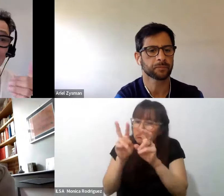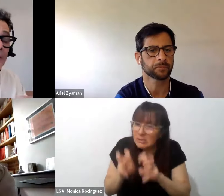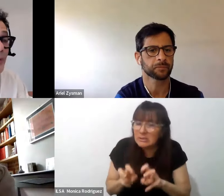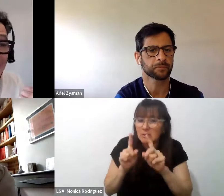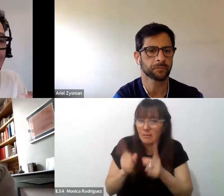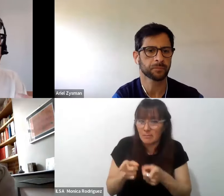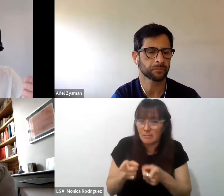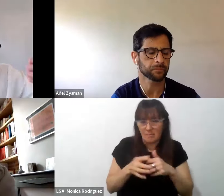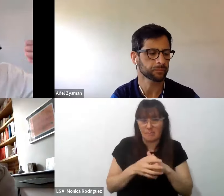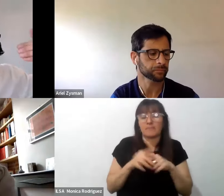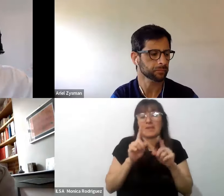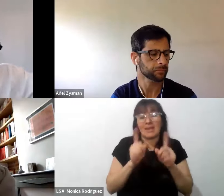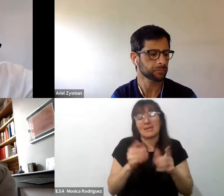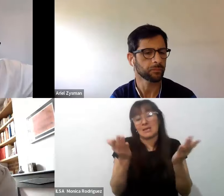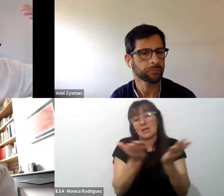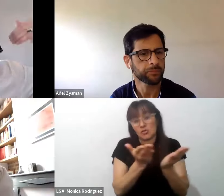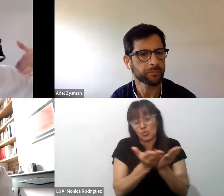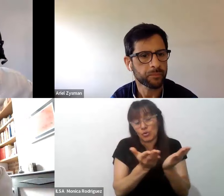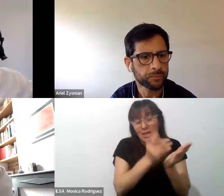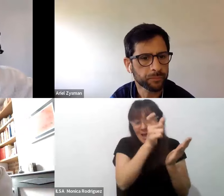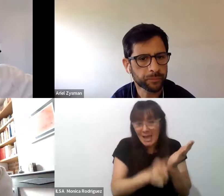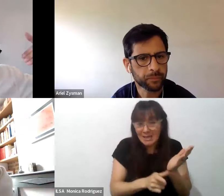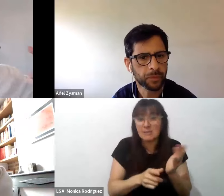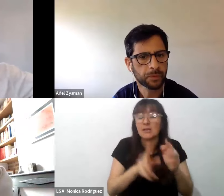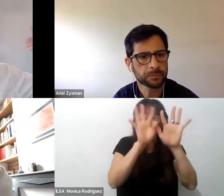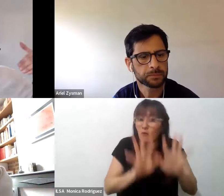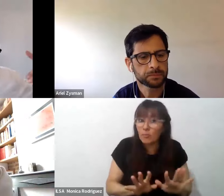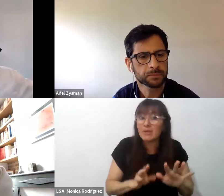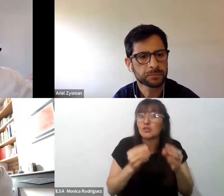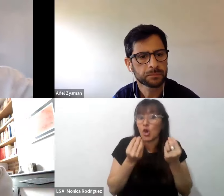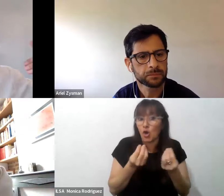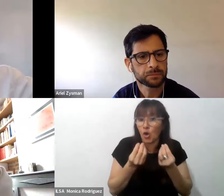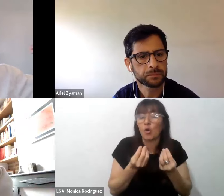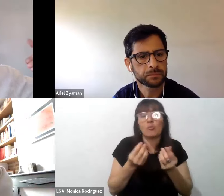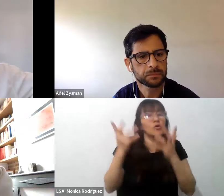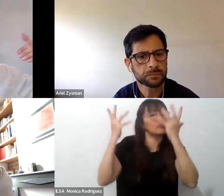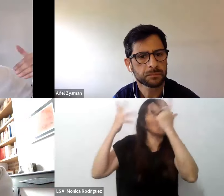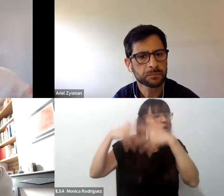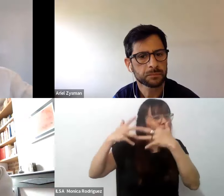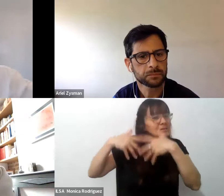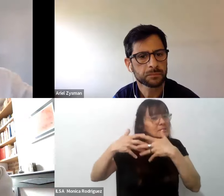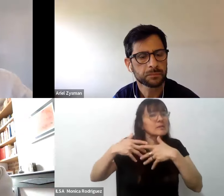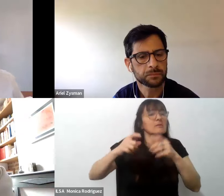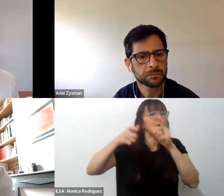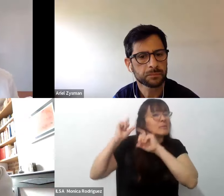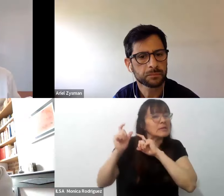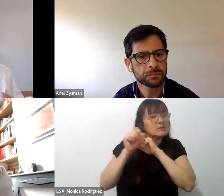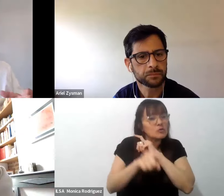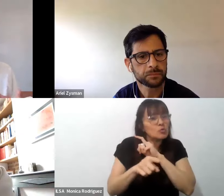el estudiante se forma indagando reflexivamente su propia experiencia de formación